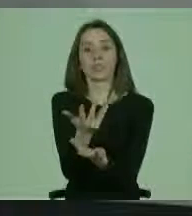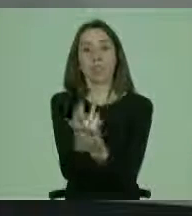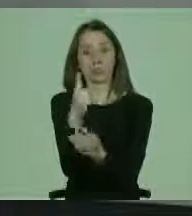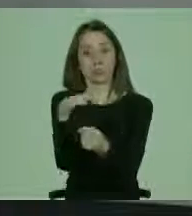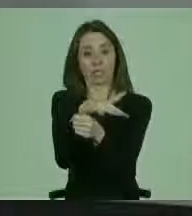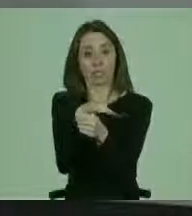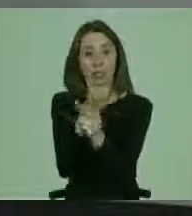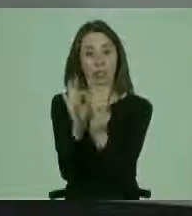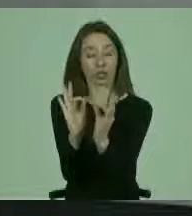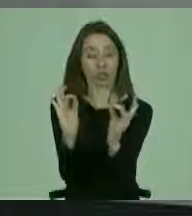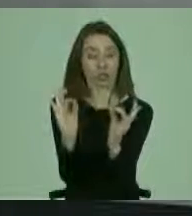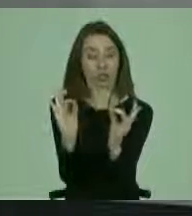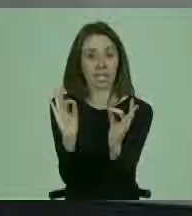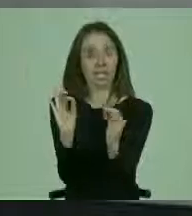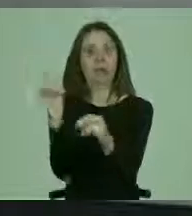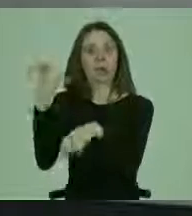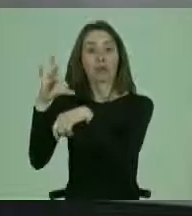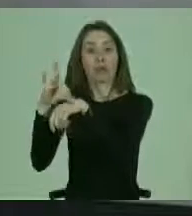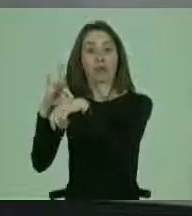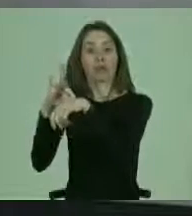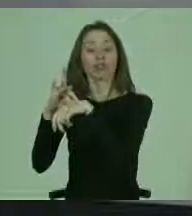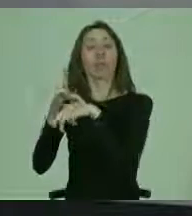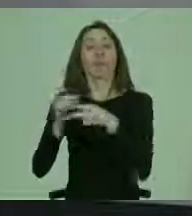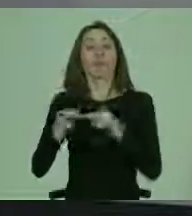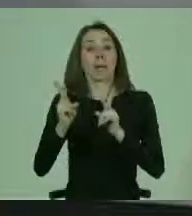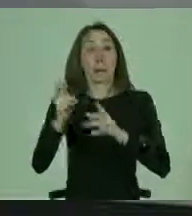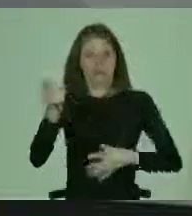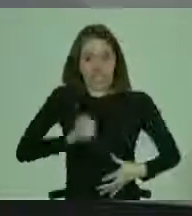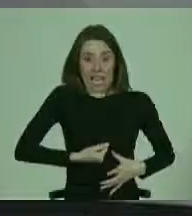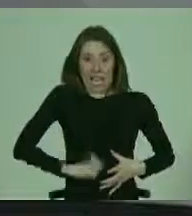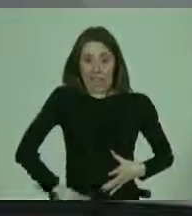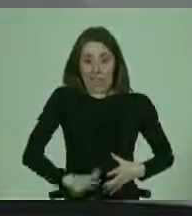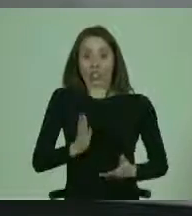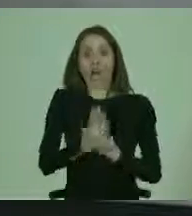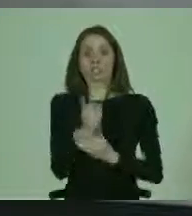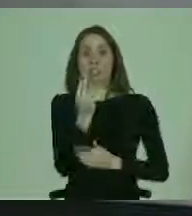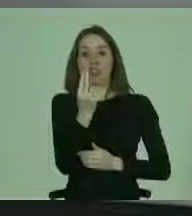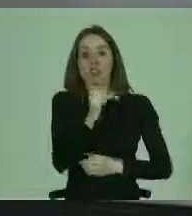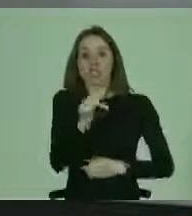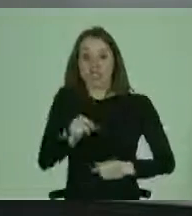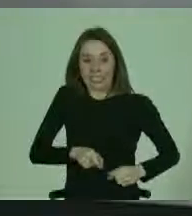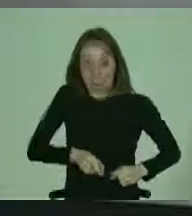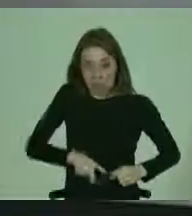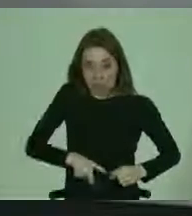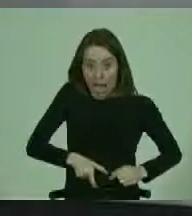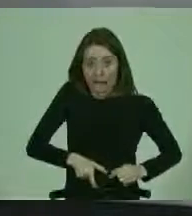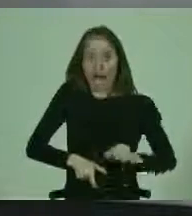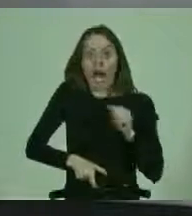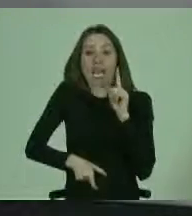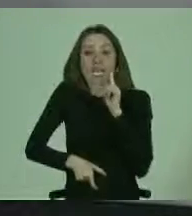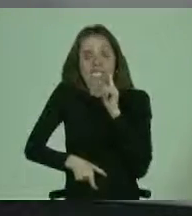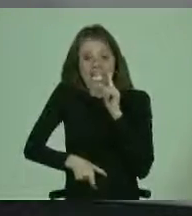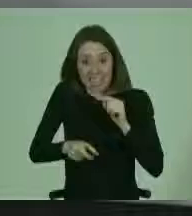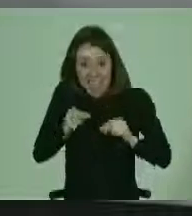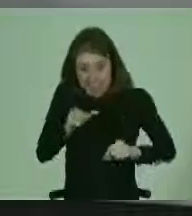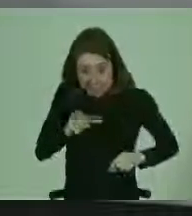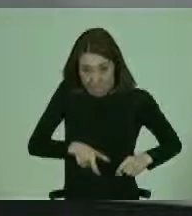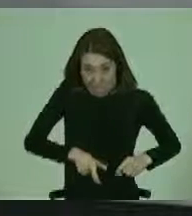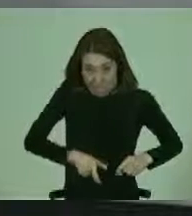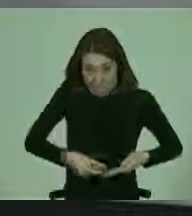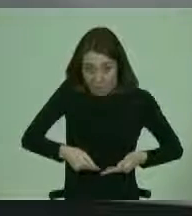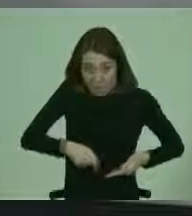situación especial si el aborto se permite hasta las 12 semanas, pero se aumenta a las 24 si un feto